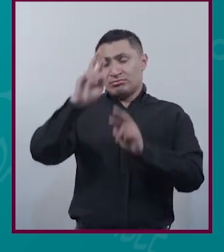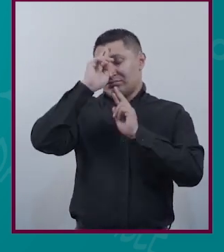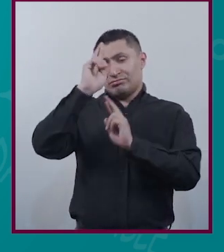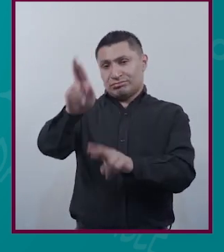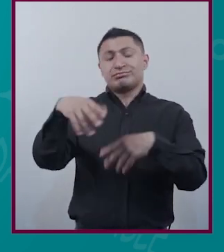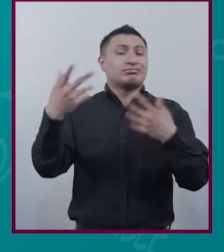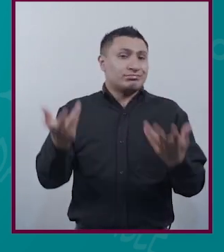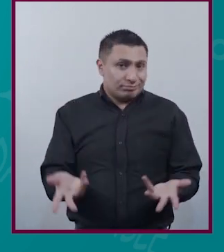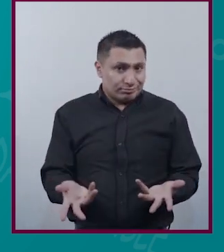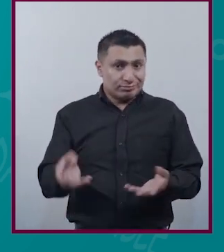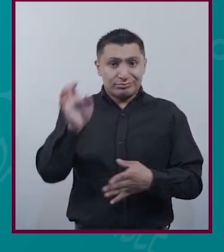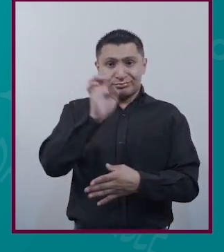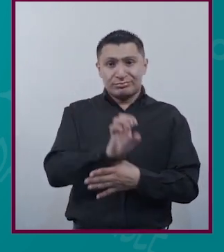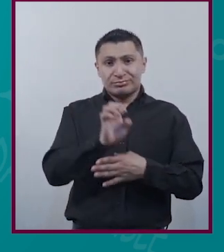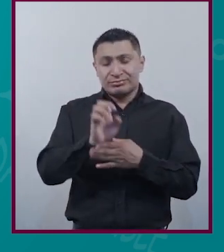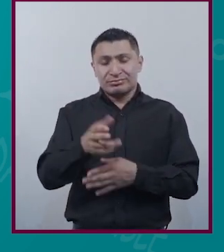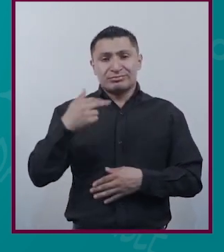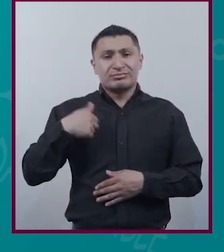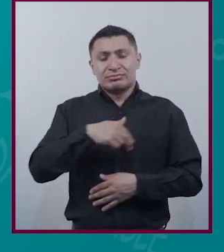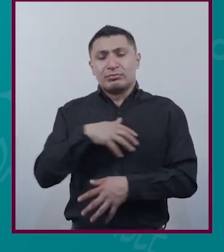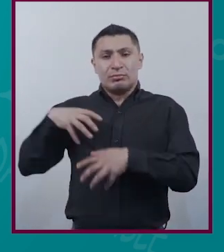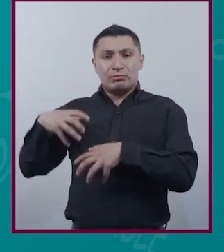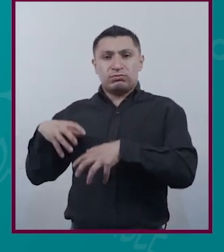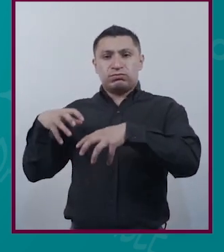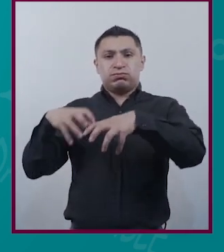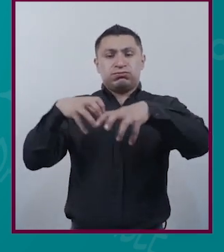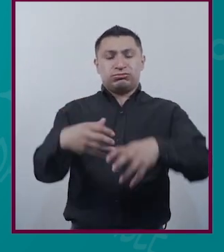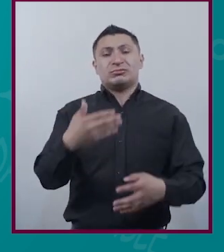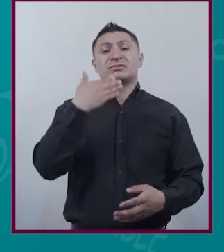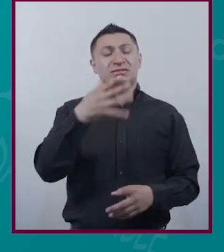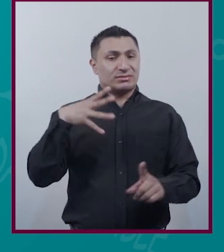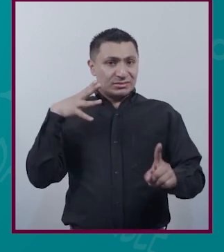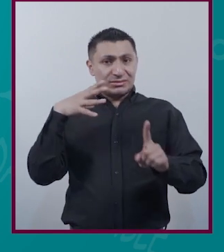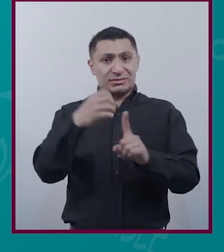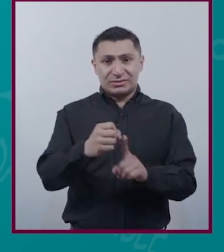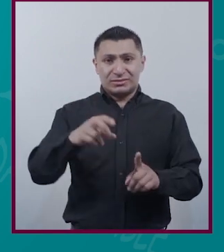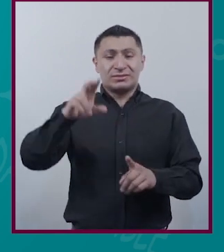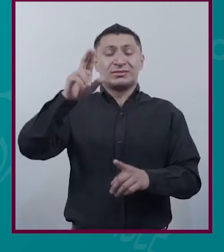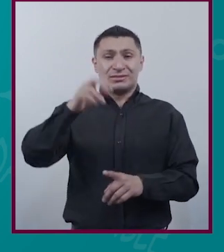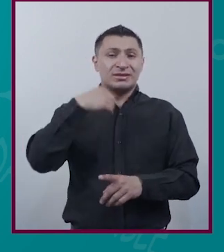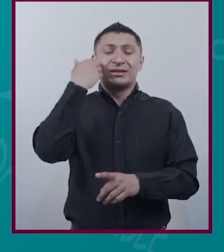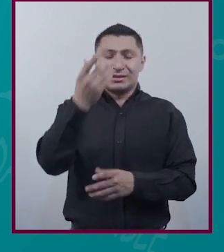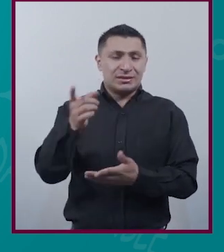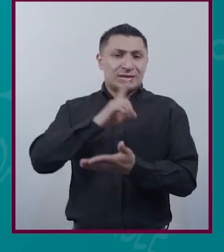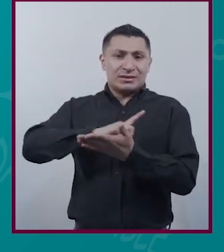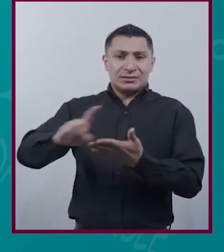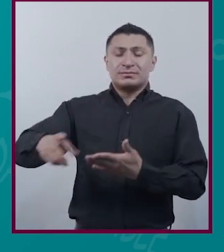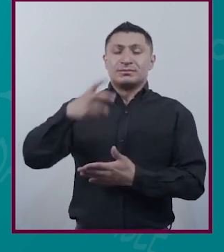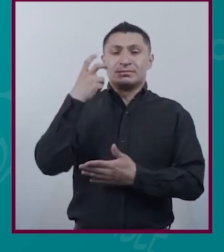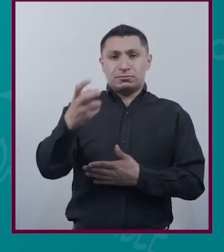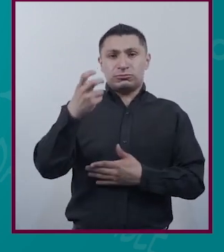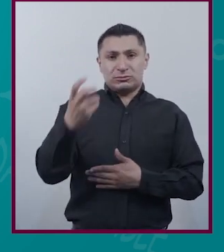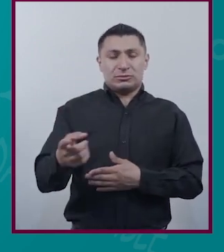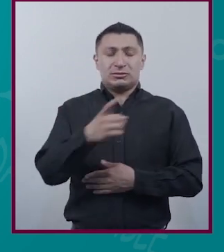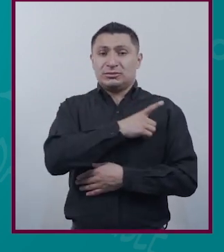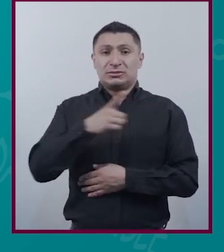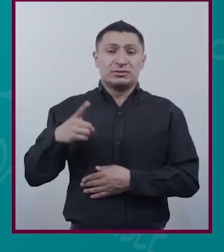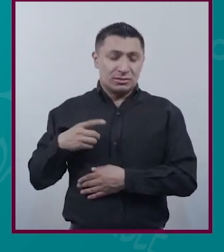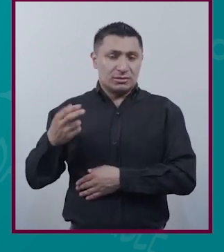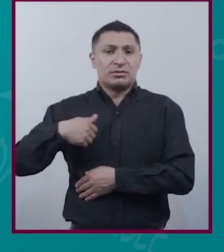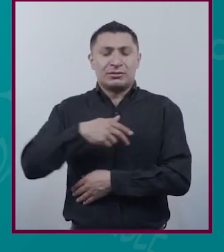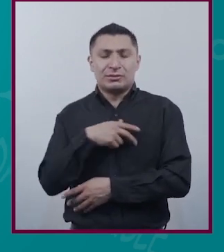Entonces si vamos a hacer una marcha para poder lograr lo que nos queremos Los derechos que queremos Tenemos que